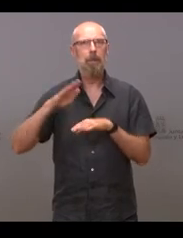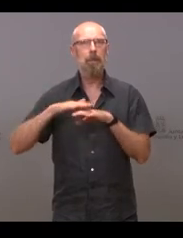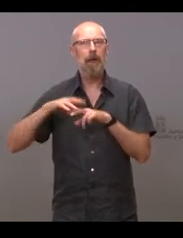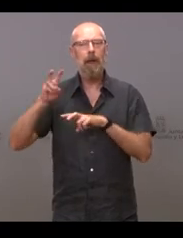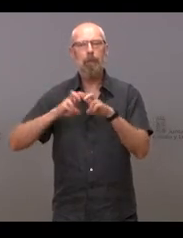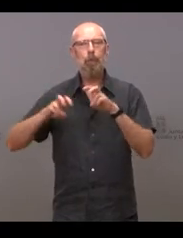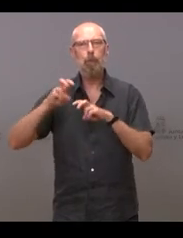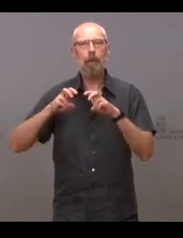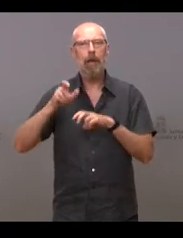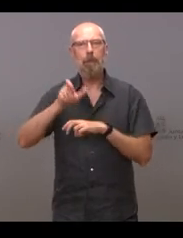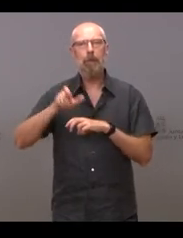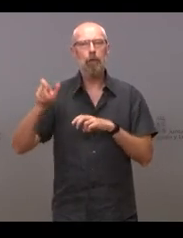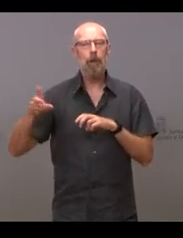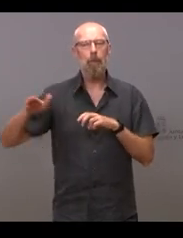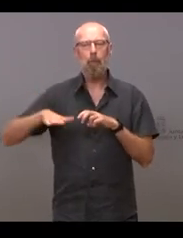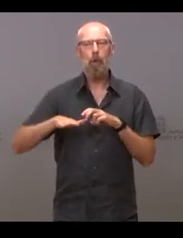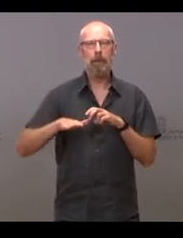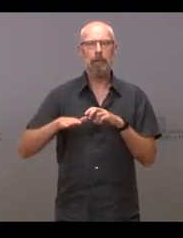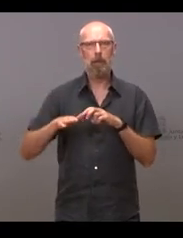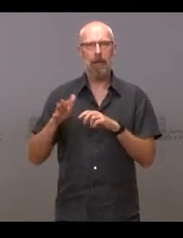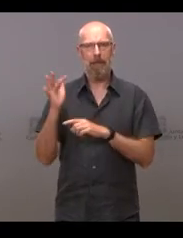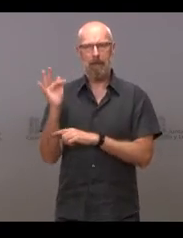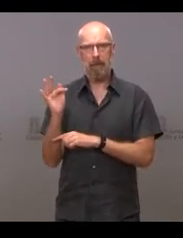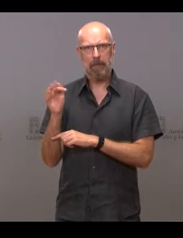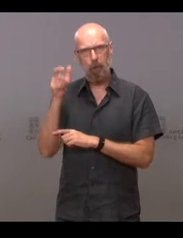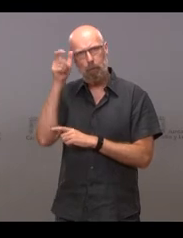víctimas represaliadas en el cementerio de esta localidad.